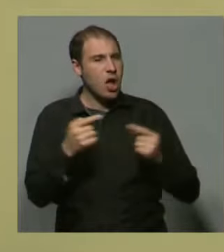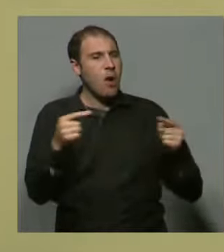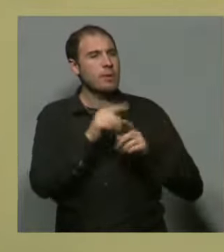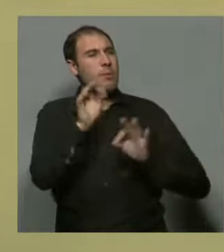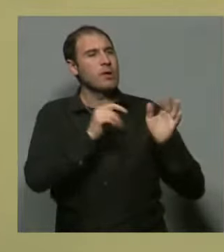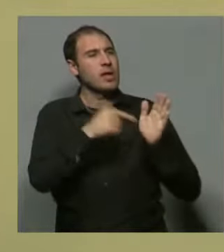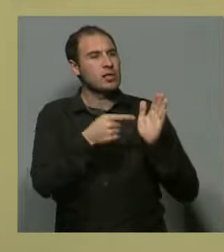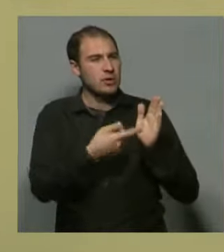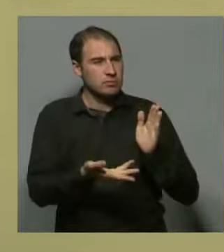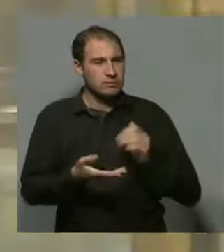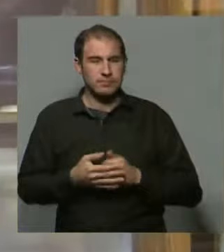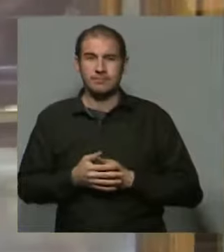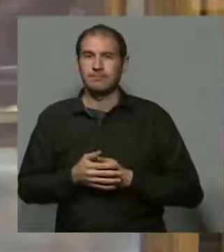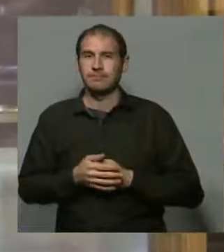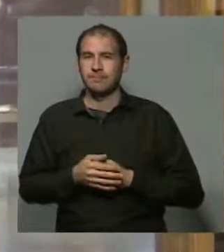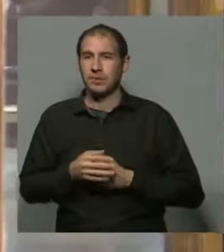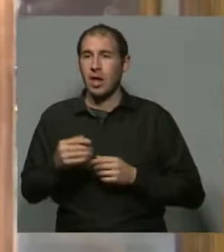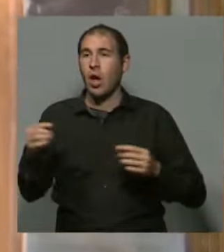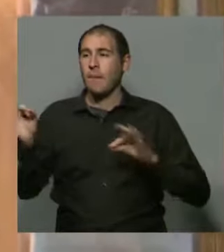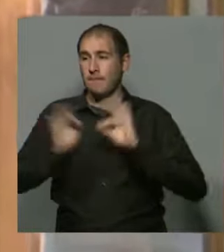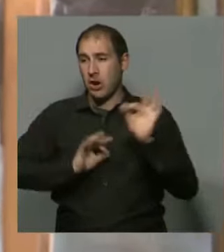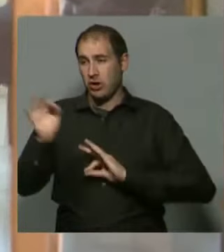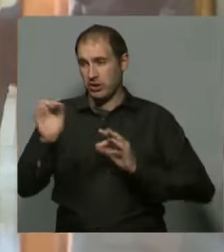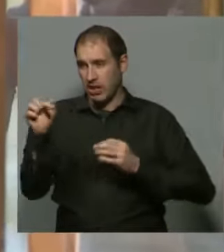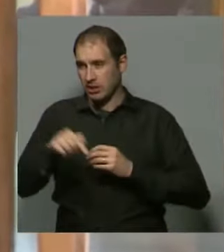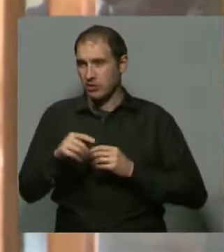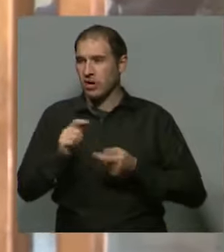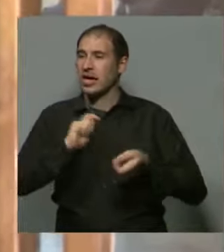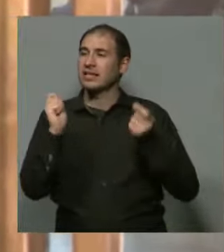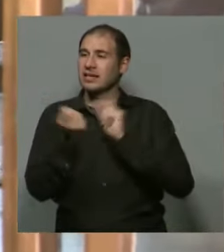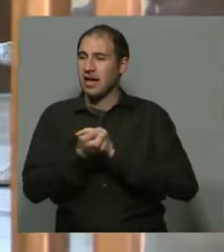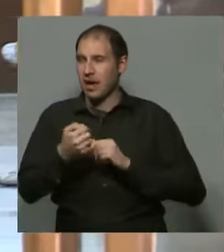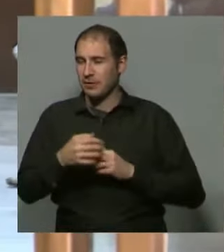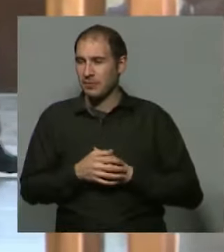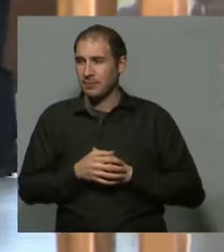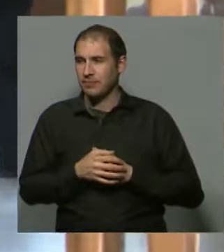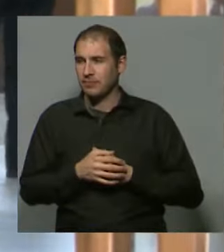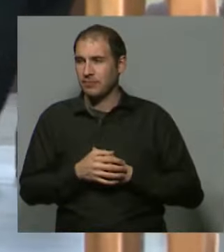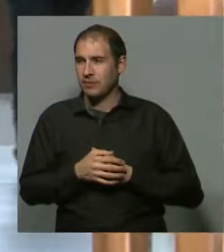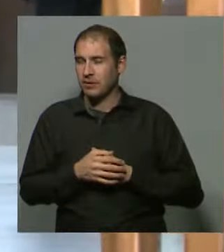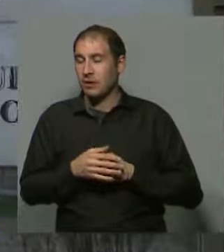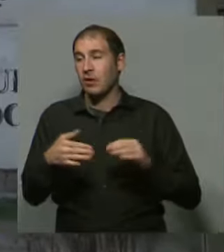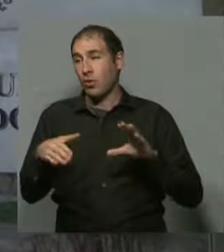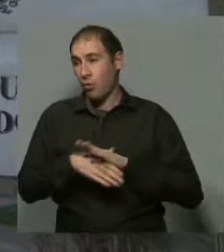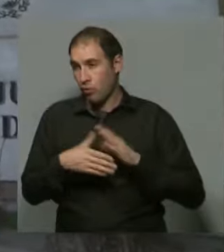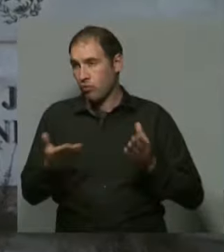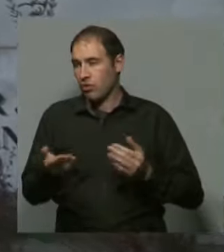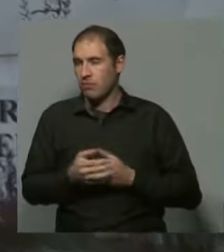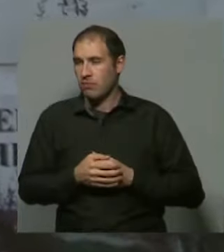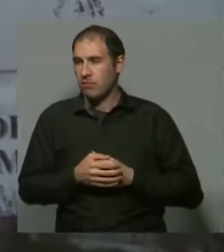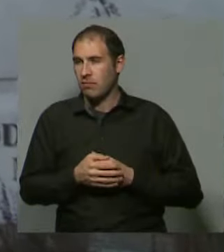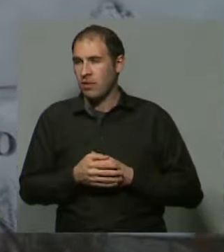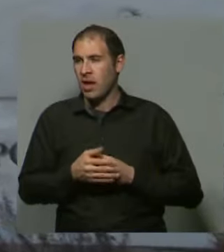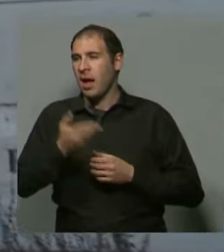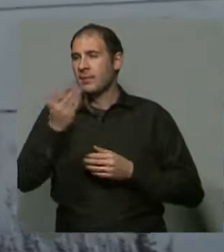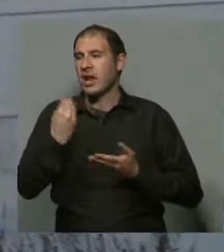con este proyecto. Bueno, con este proyecto de modificación justamente de los